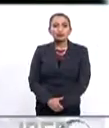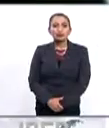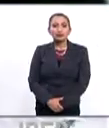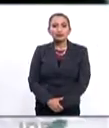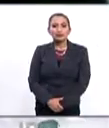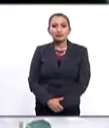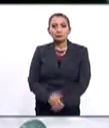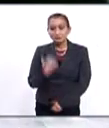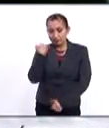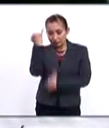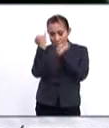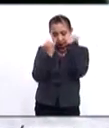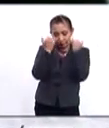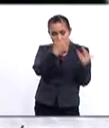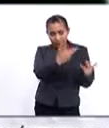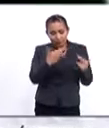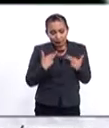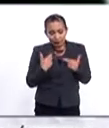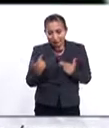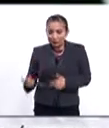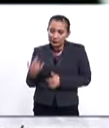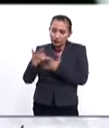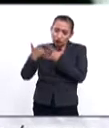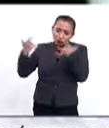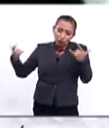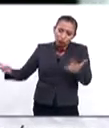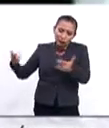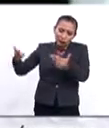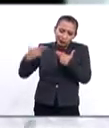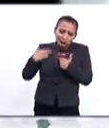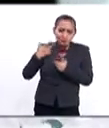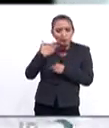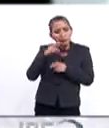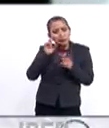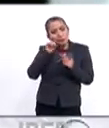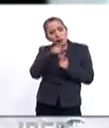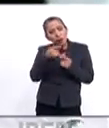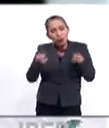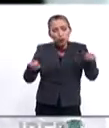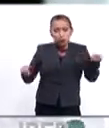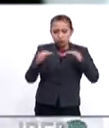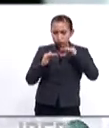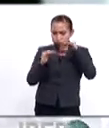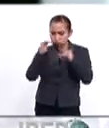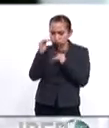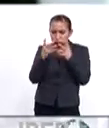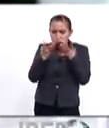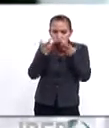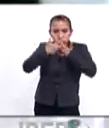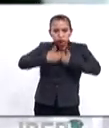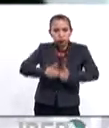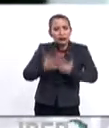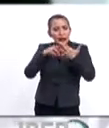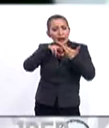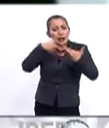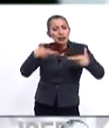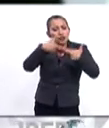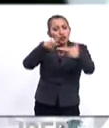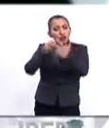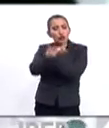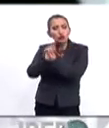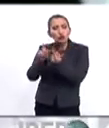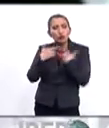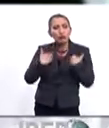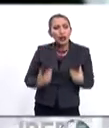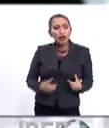Esa filosofía heredada de nuestros ancestros, que nos convoca a encontrar el equilibrio y la armonía en la relación entre los seres